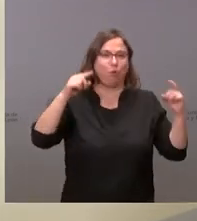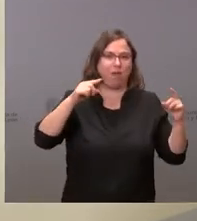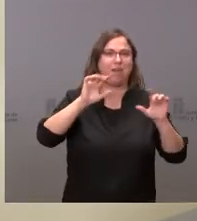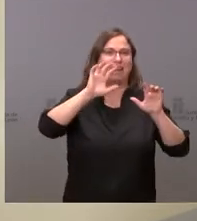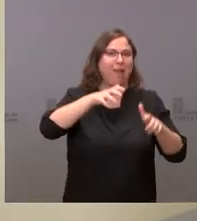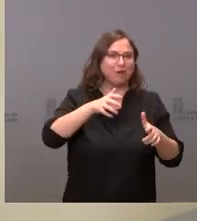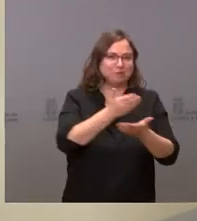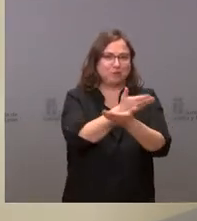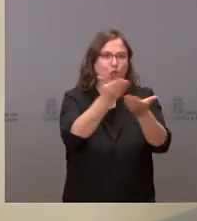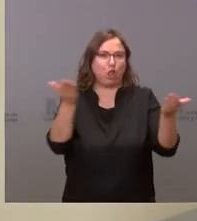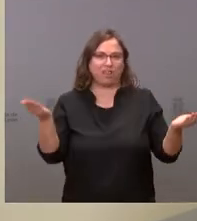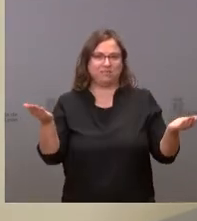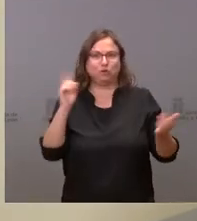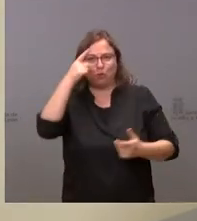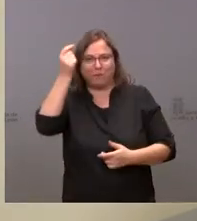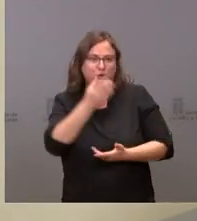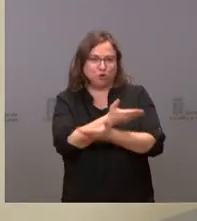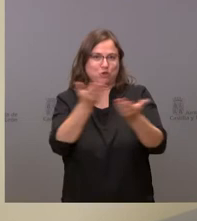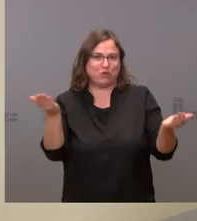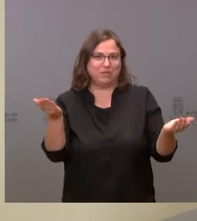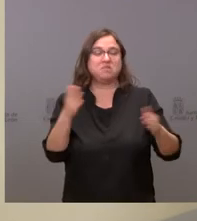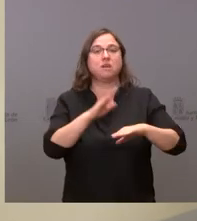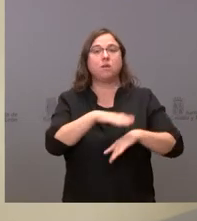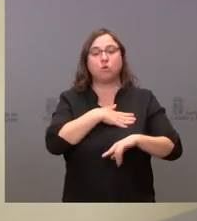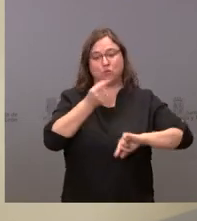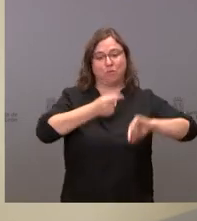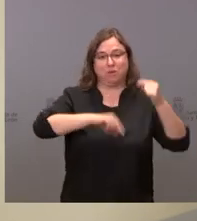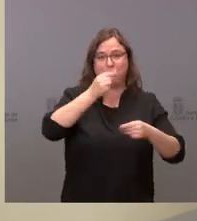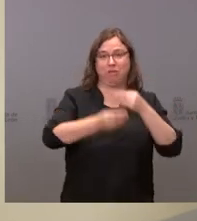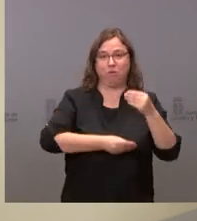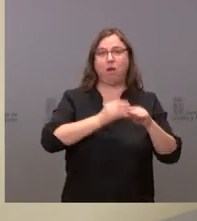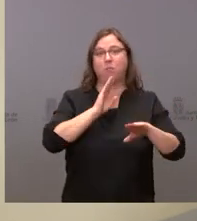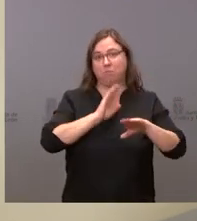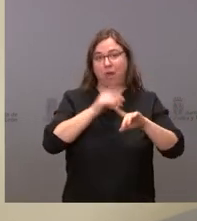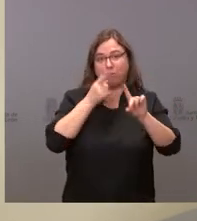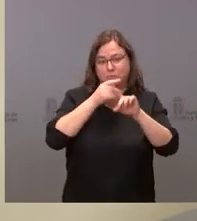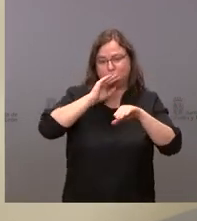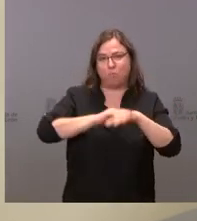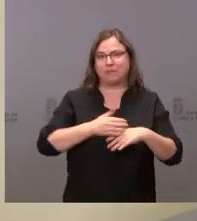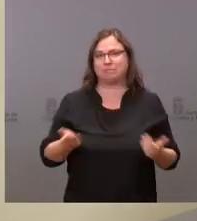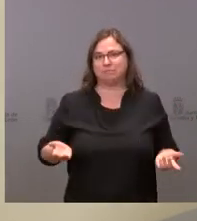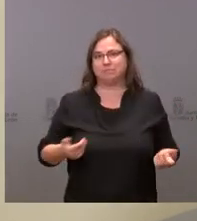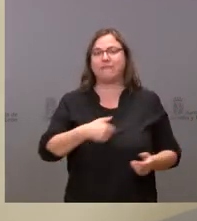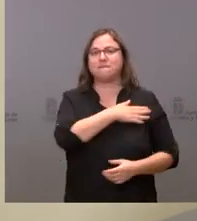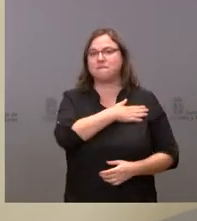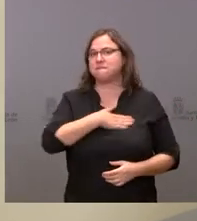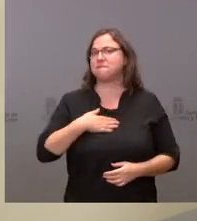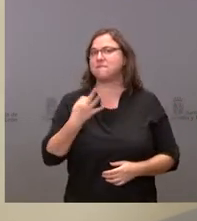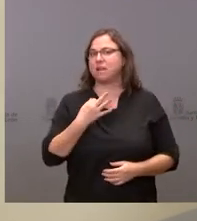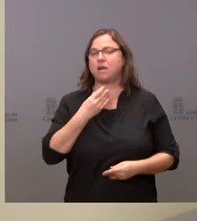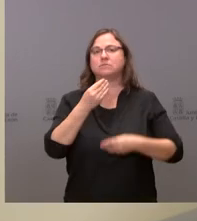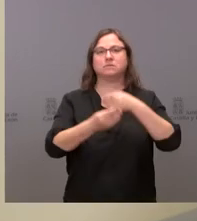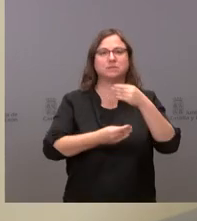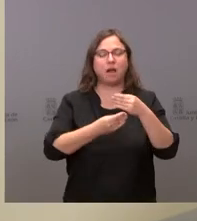en todas las provincias para eso se presupuestan las cosas para ejecutarlas y nuestra intención es que se ejecute